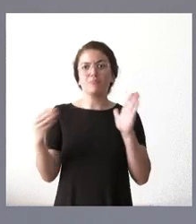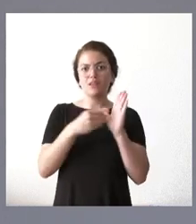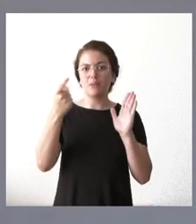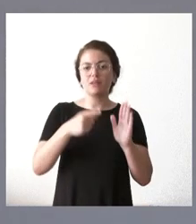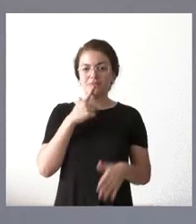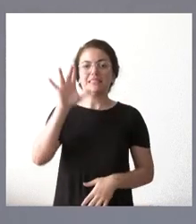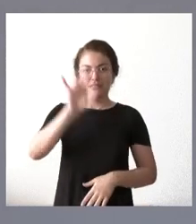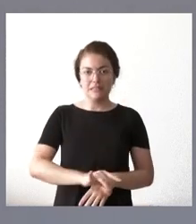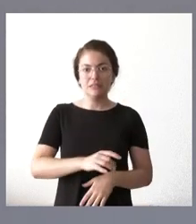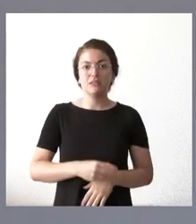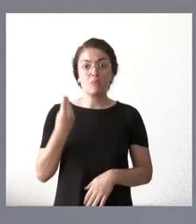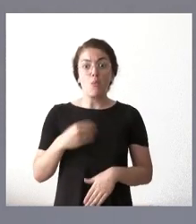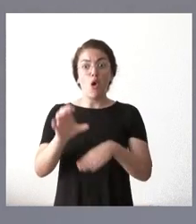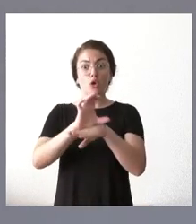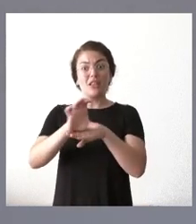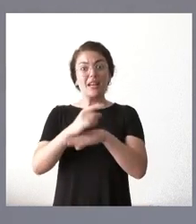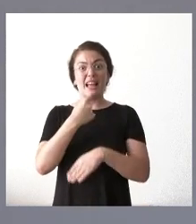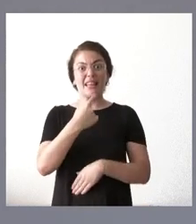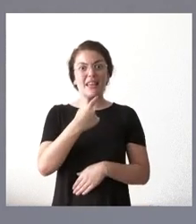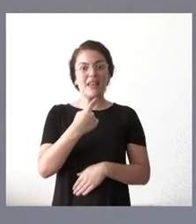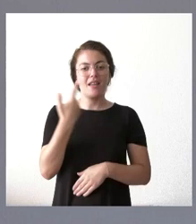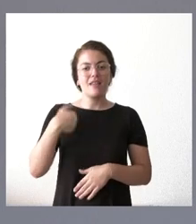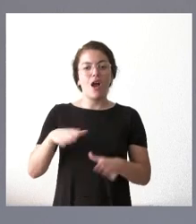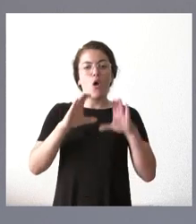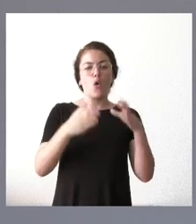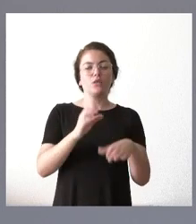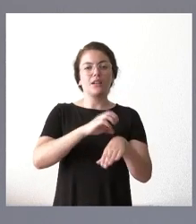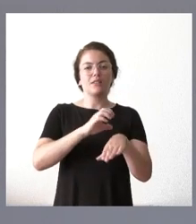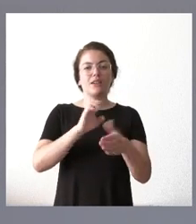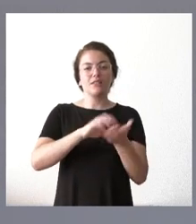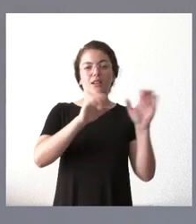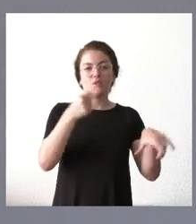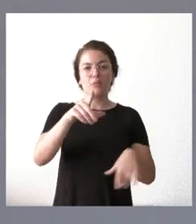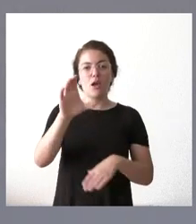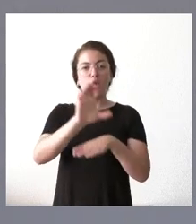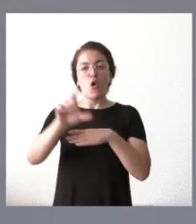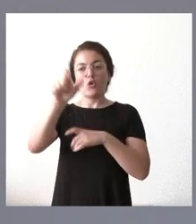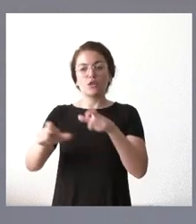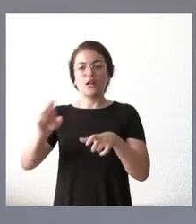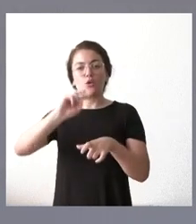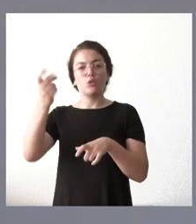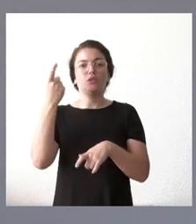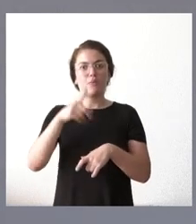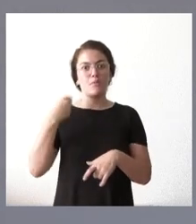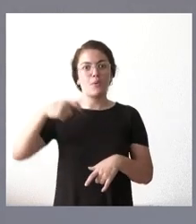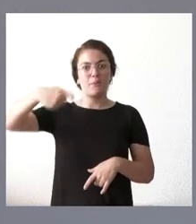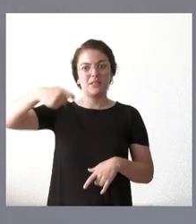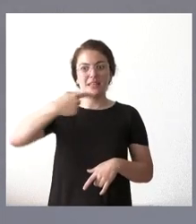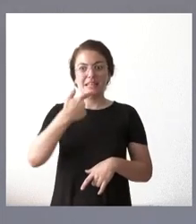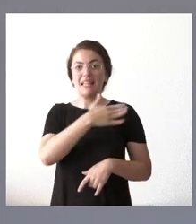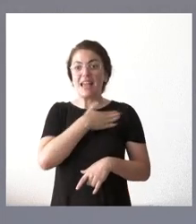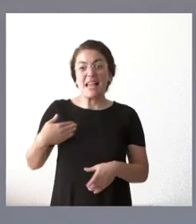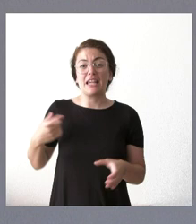consejerías habían comunicado a la Junta de Castilla y León y al resto de los consejeros, y en este caso también al presidente de la Junta, su deseo de incorporar